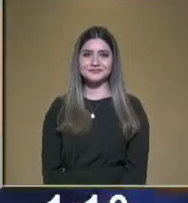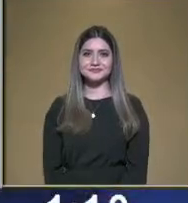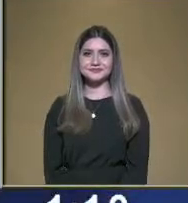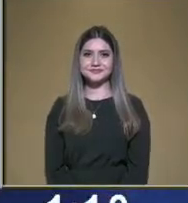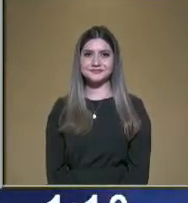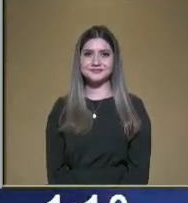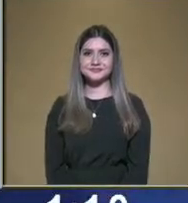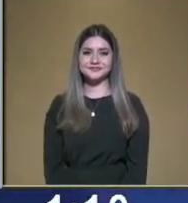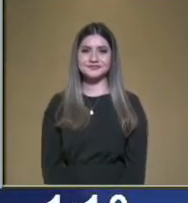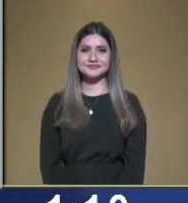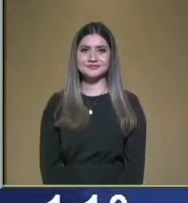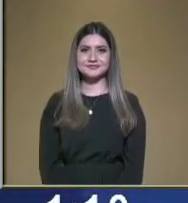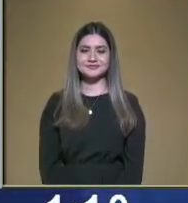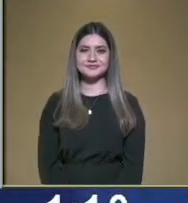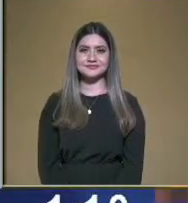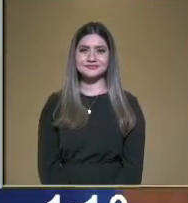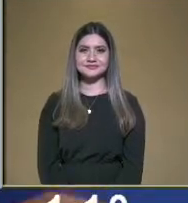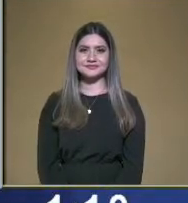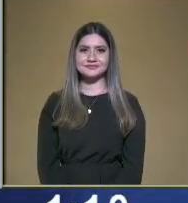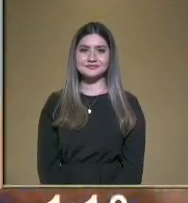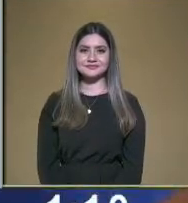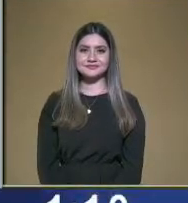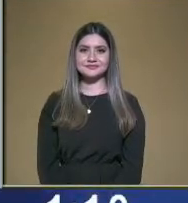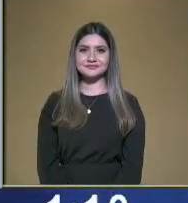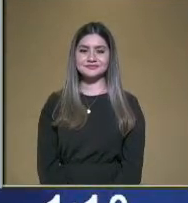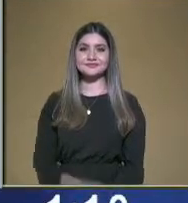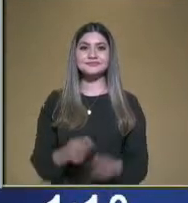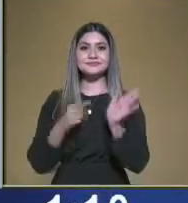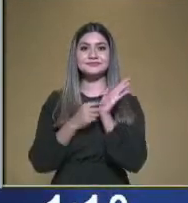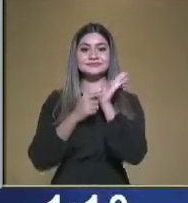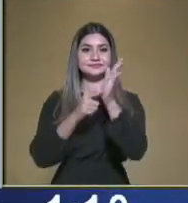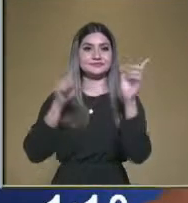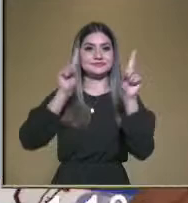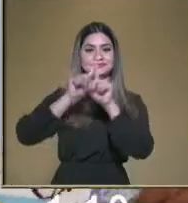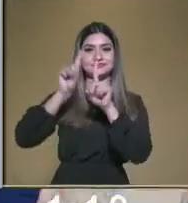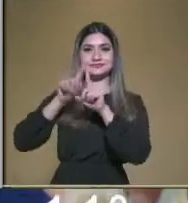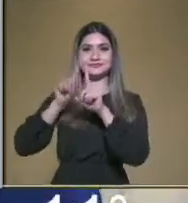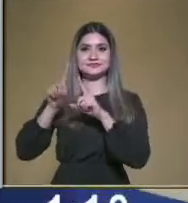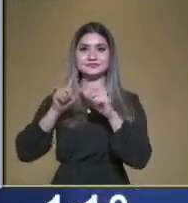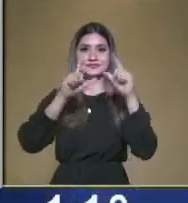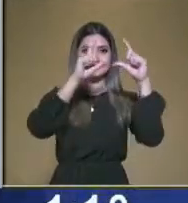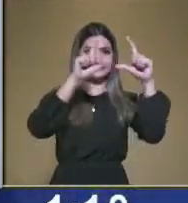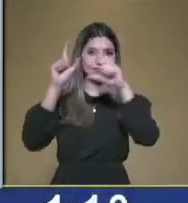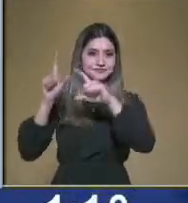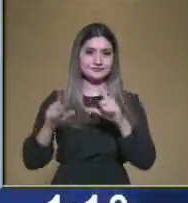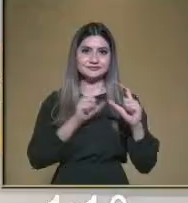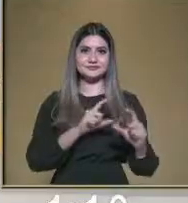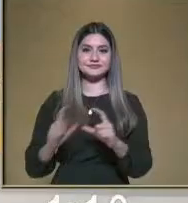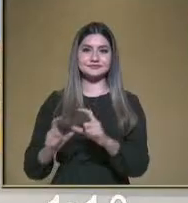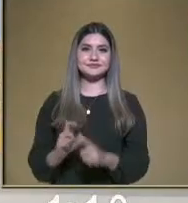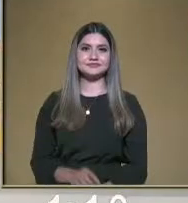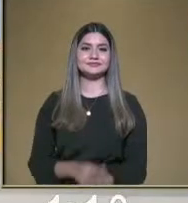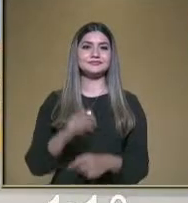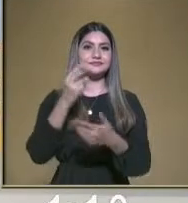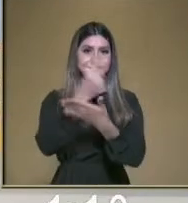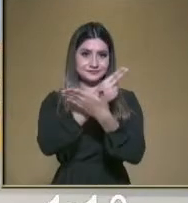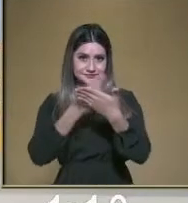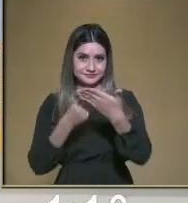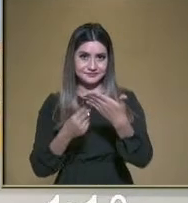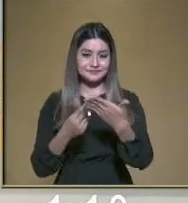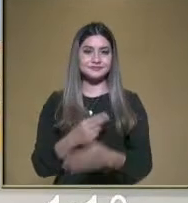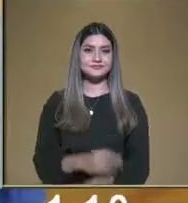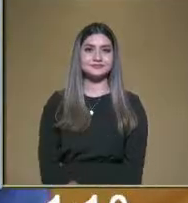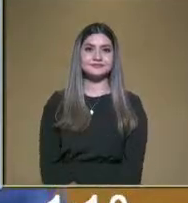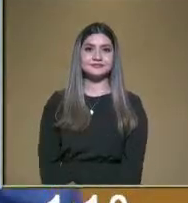a través de, mostrando las tarjetas que tenemos aquí, los dibujos, imágenes,